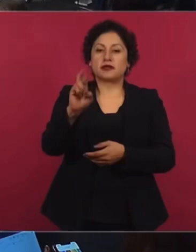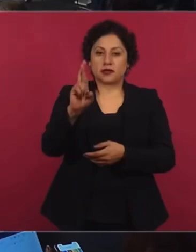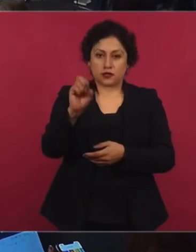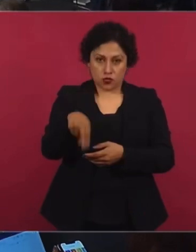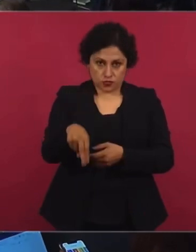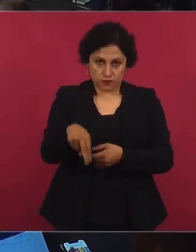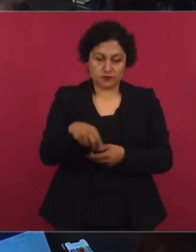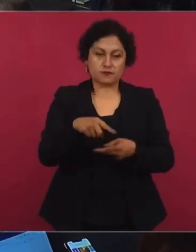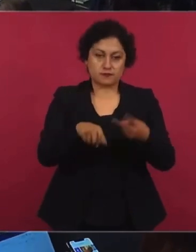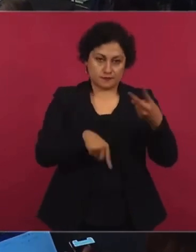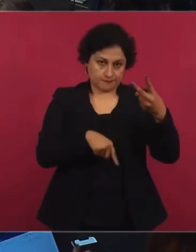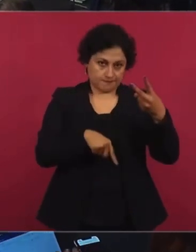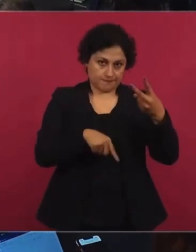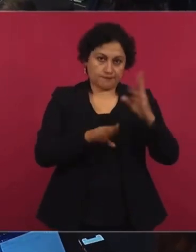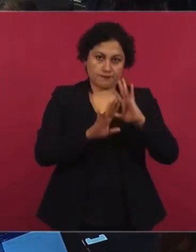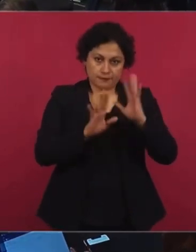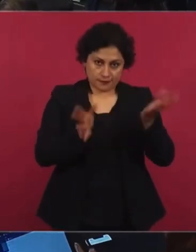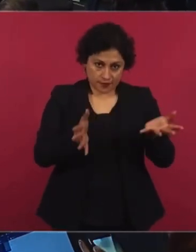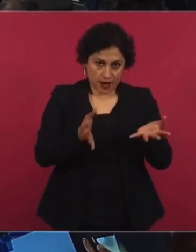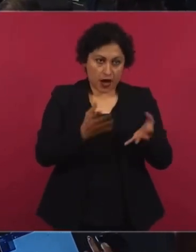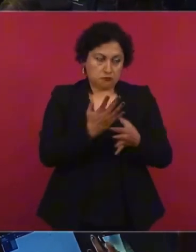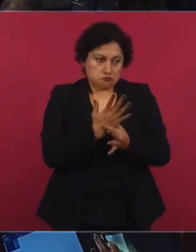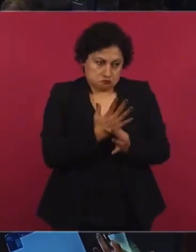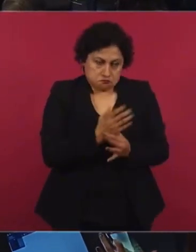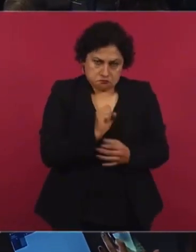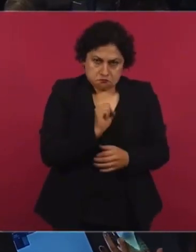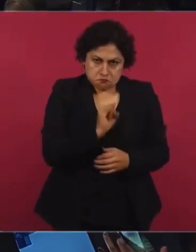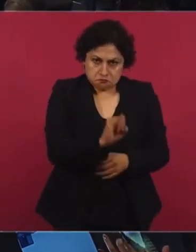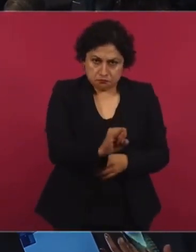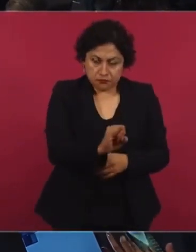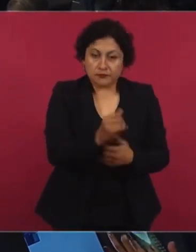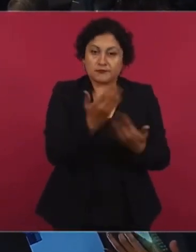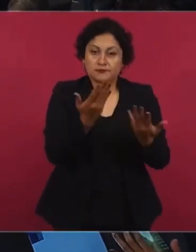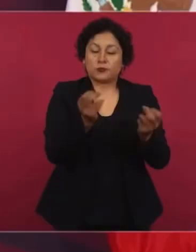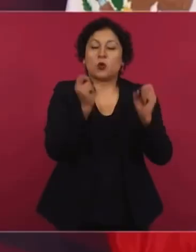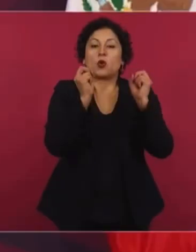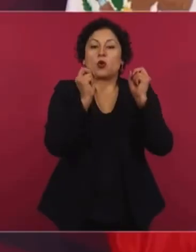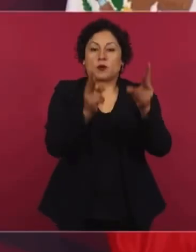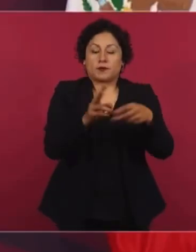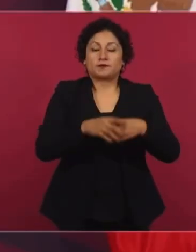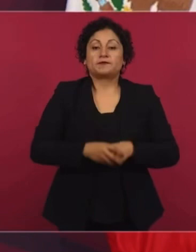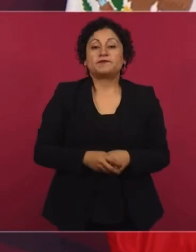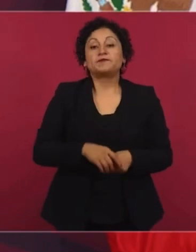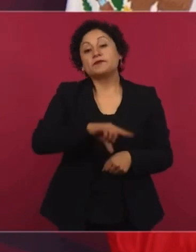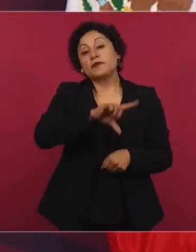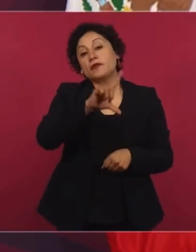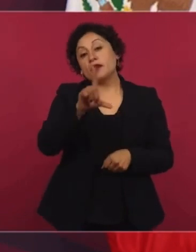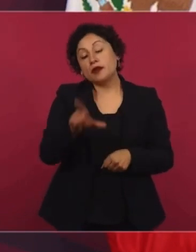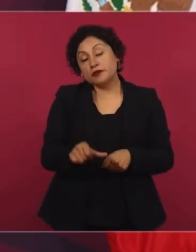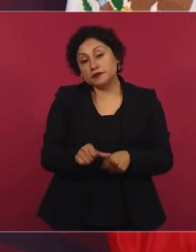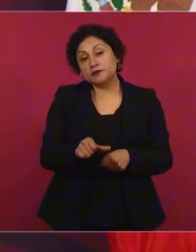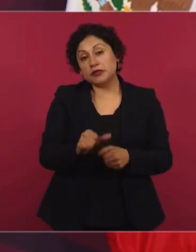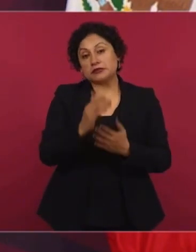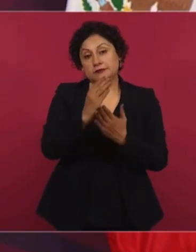Entonces, nos reunimos una vez que tenemos el reporte,